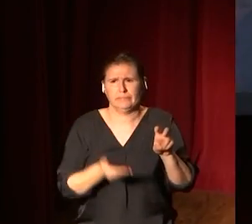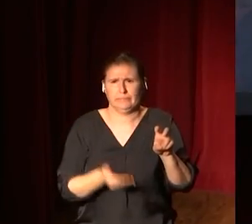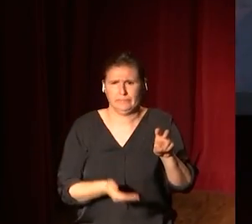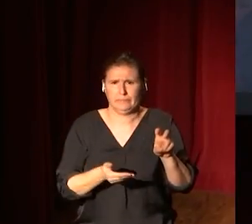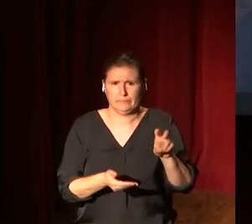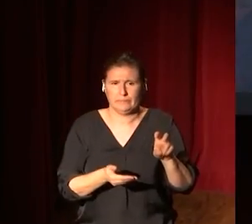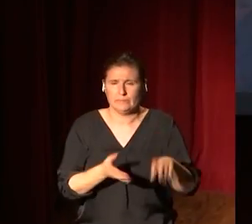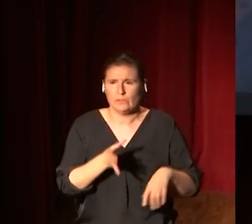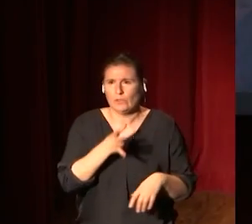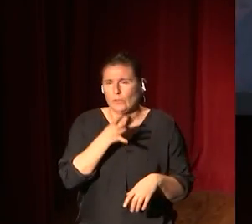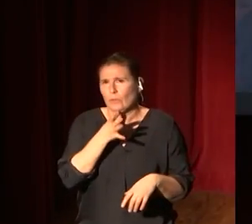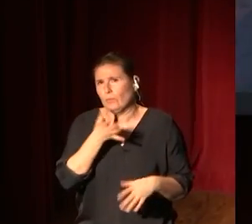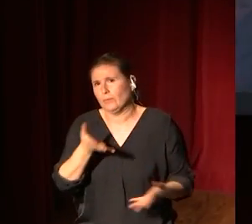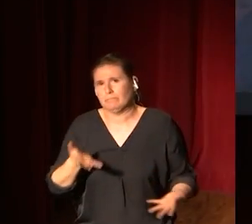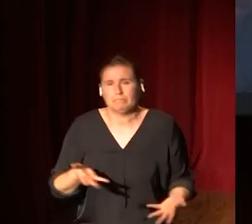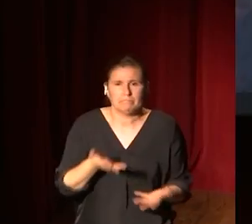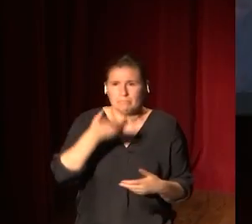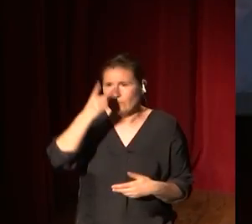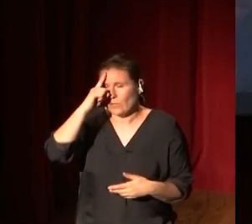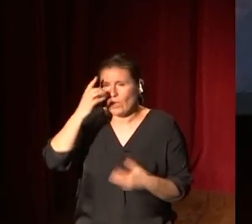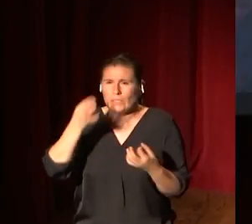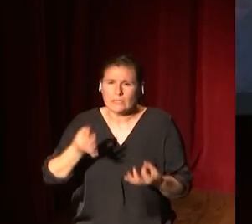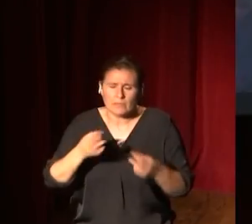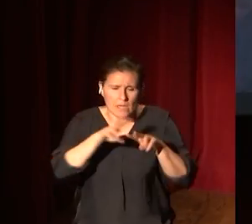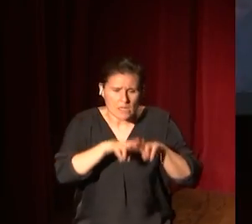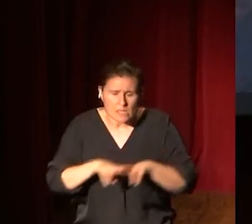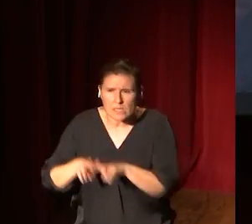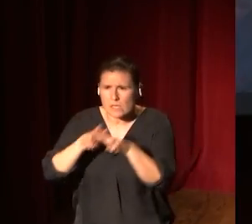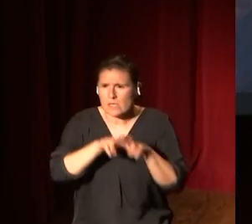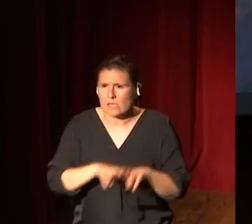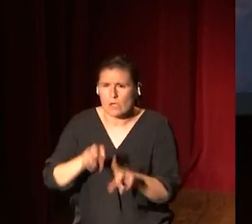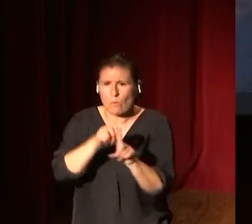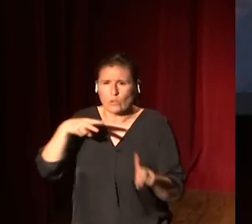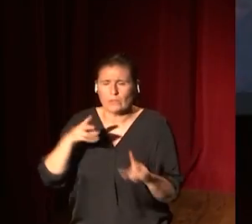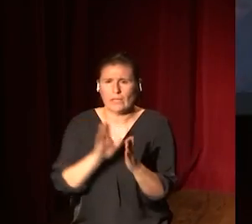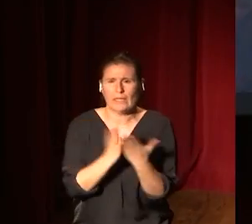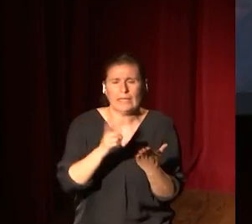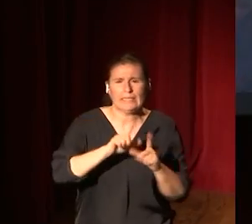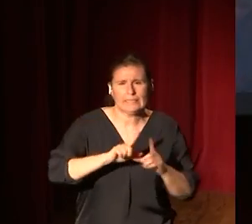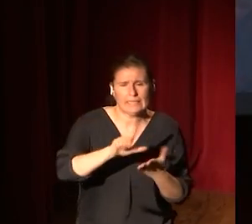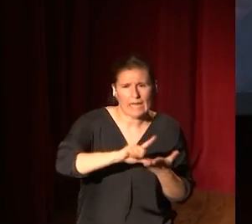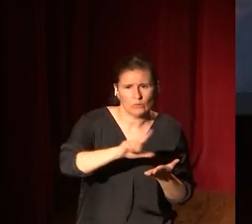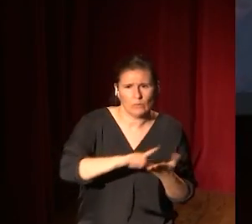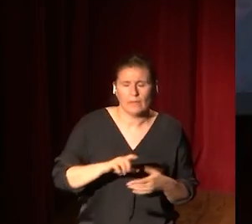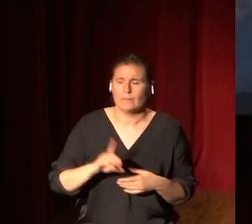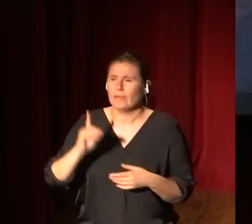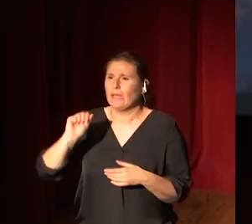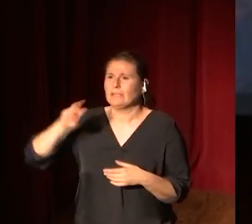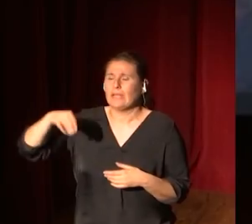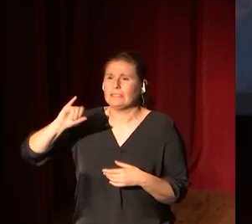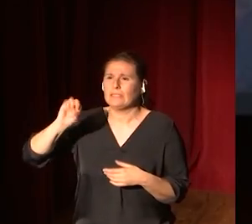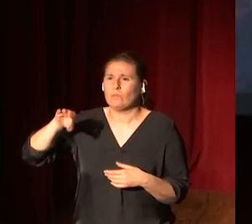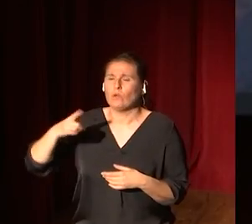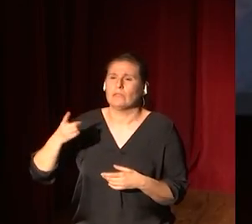bueno, pues, no sé, siempre se está revisando, desde el punto de vista de la literatura, Dan Simons, en la caída de Hiperión,